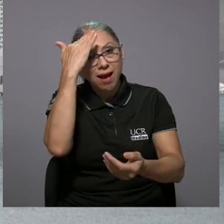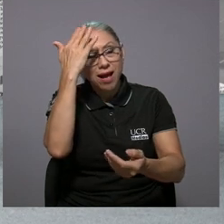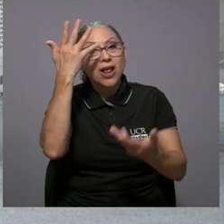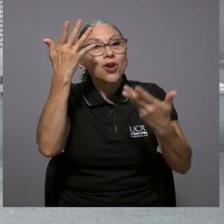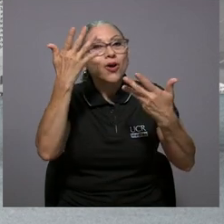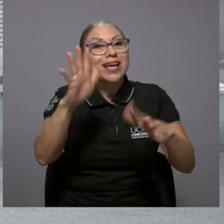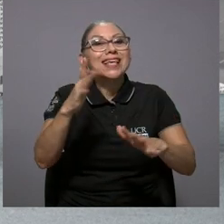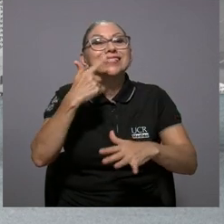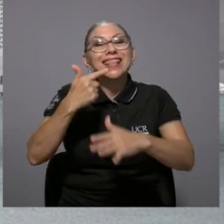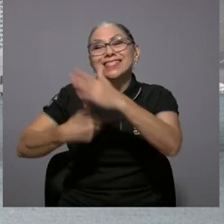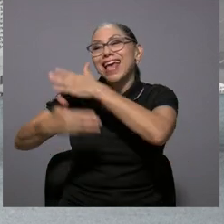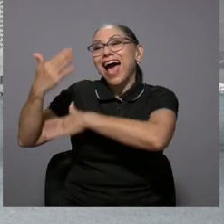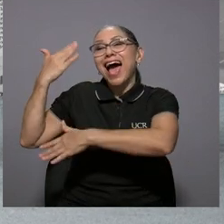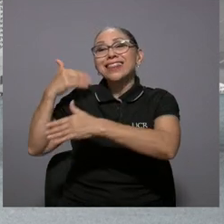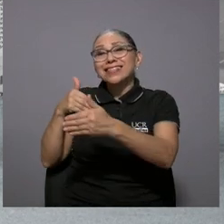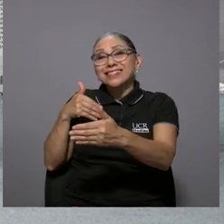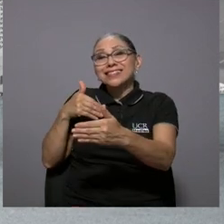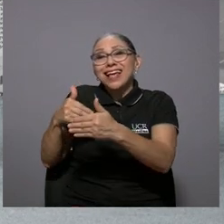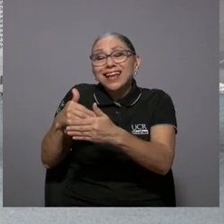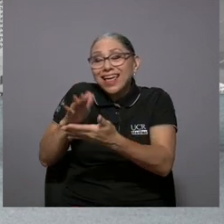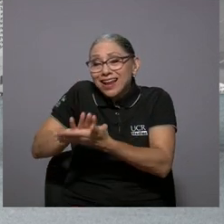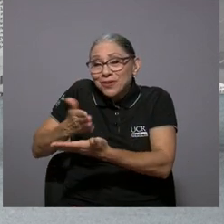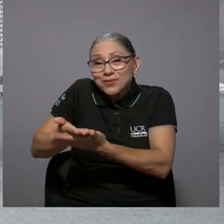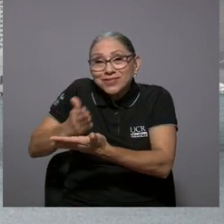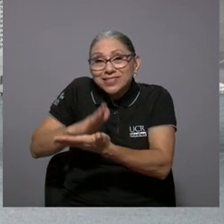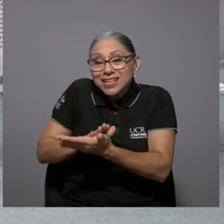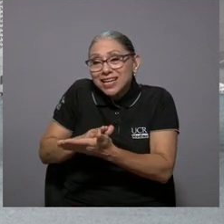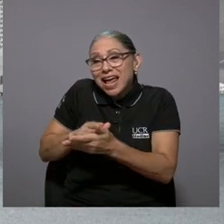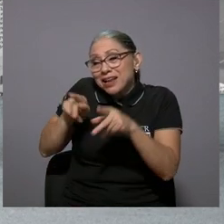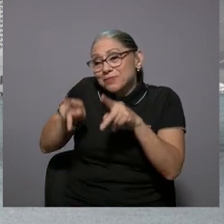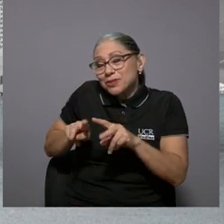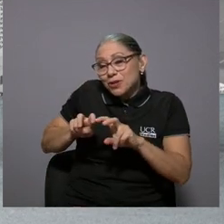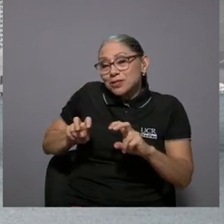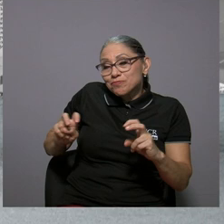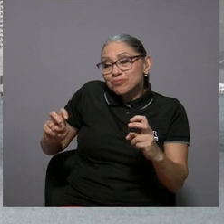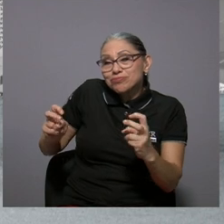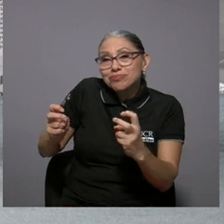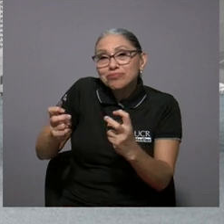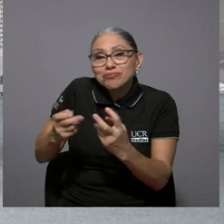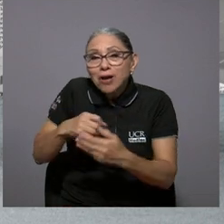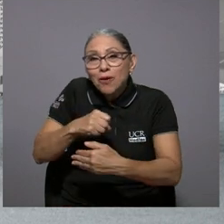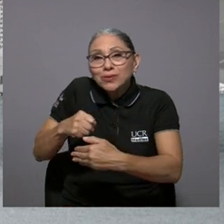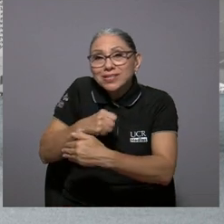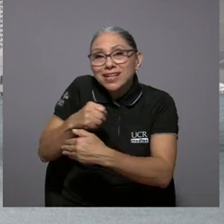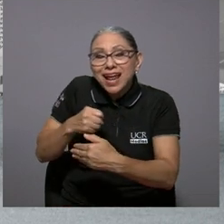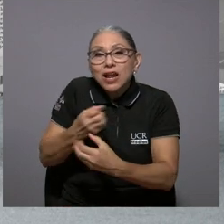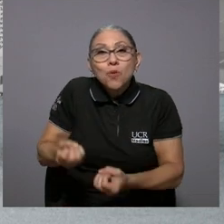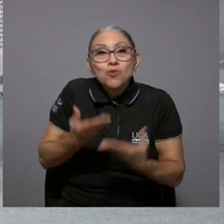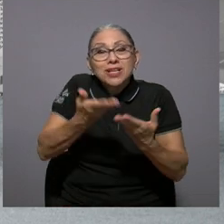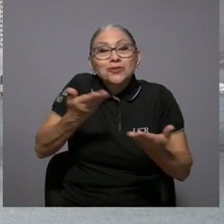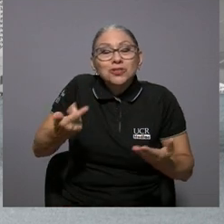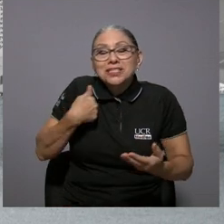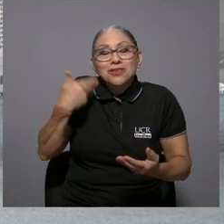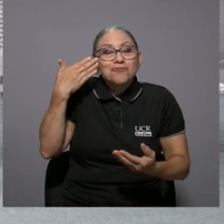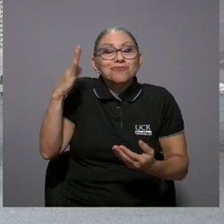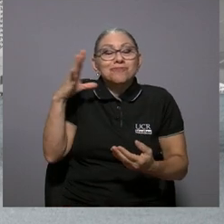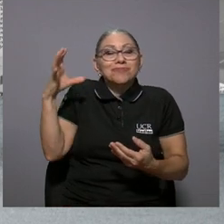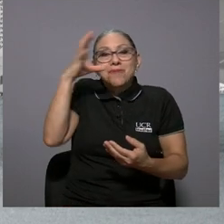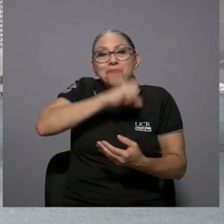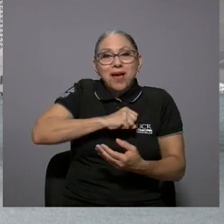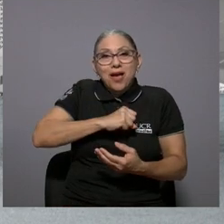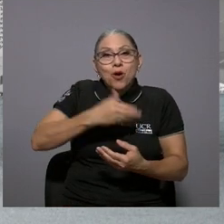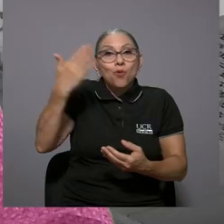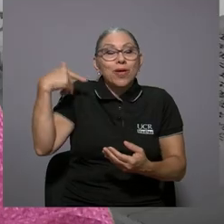en poner al día lo que ya se decía en Al calor del fogón y muchas cosas que yo ignoraba cuando escribía el Chimer